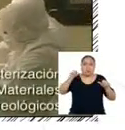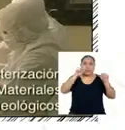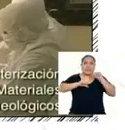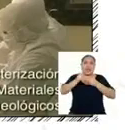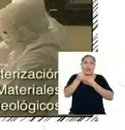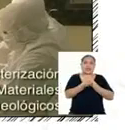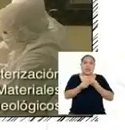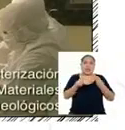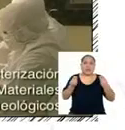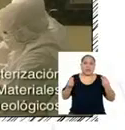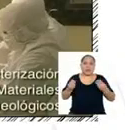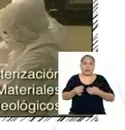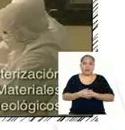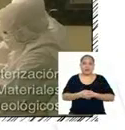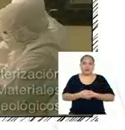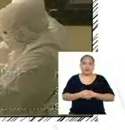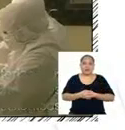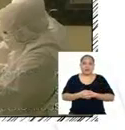materiales